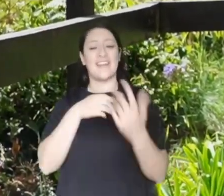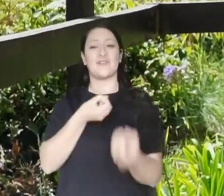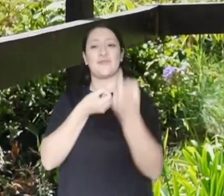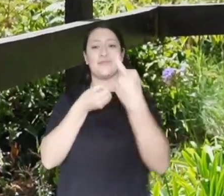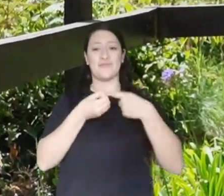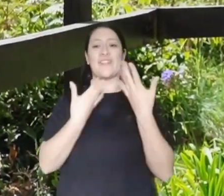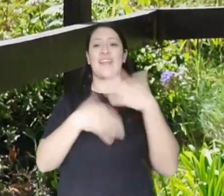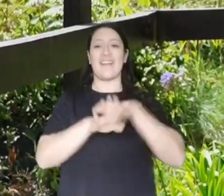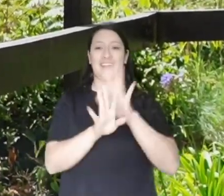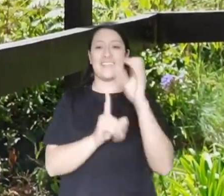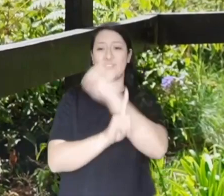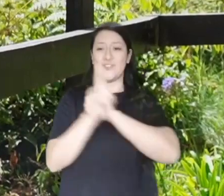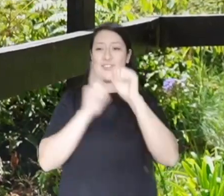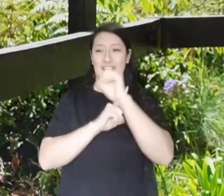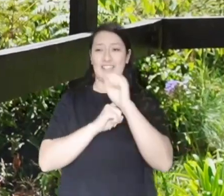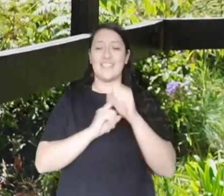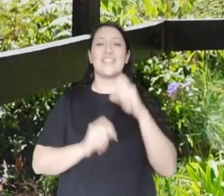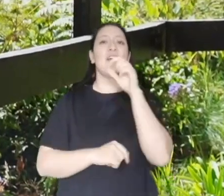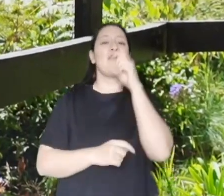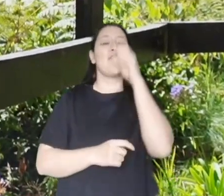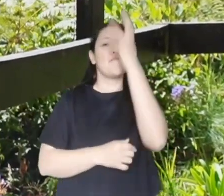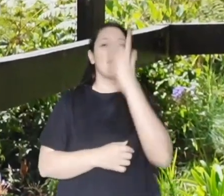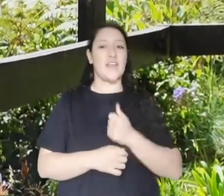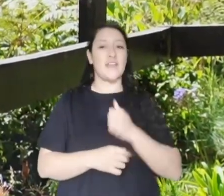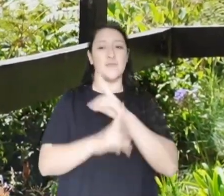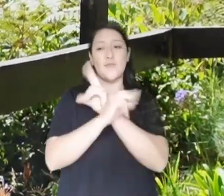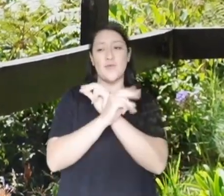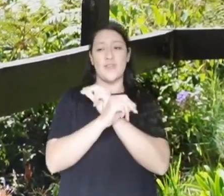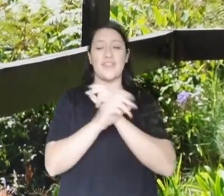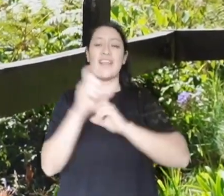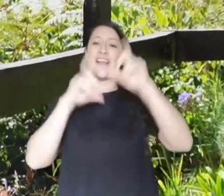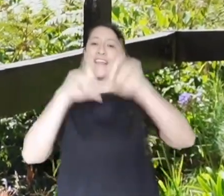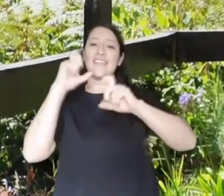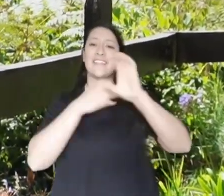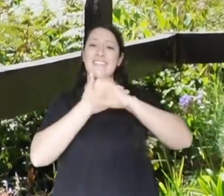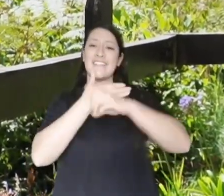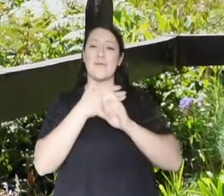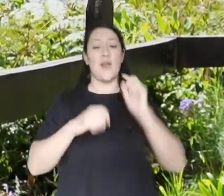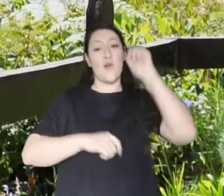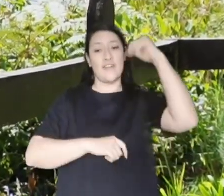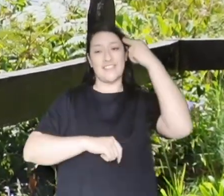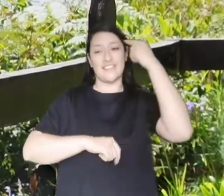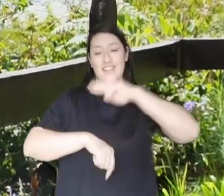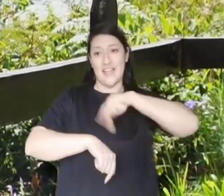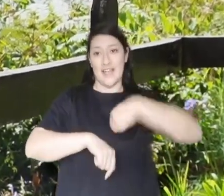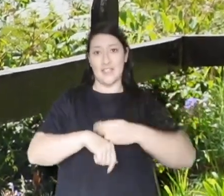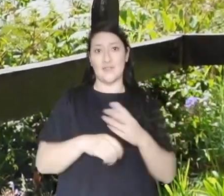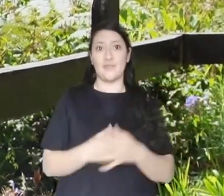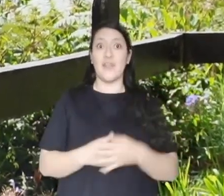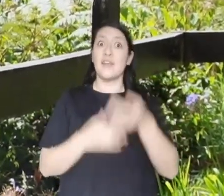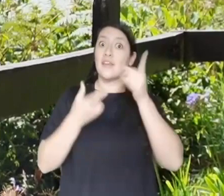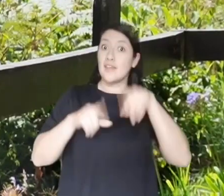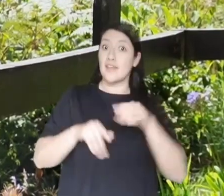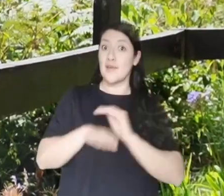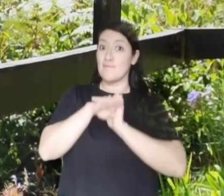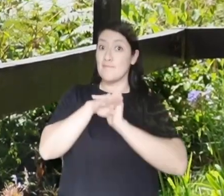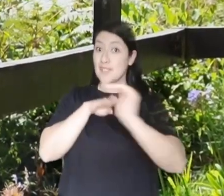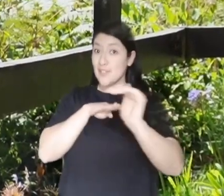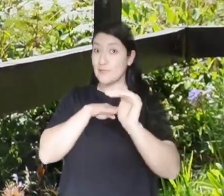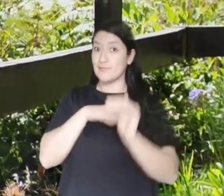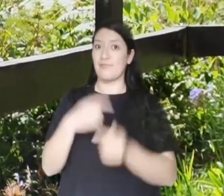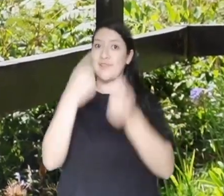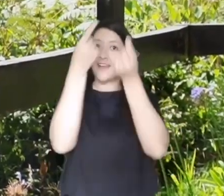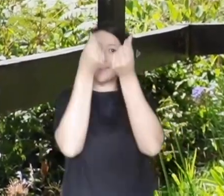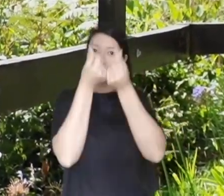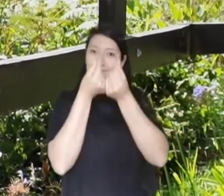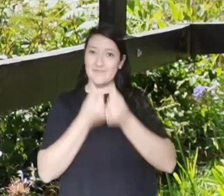de nuestra nota del día y los invitamos a seguirnos a través de nuestras redes sociales, Facebook, Twitter e Instagram como Gobernación de